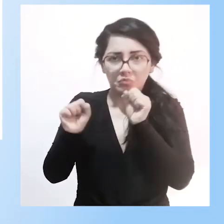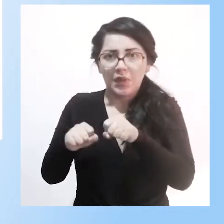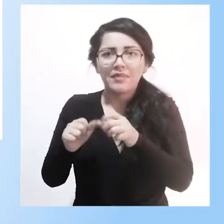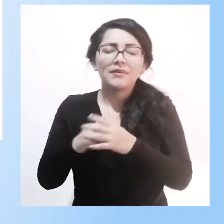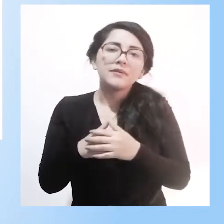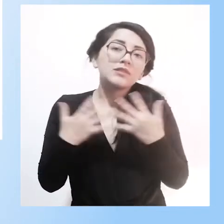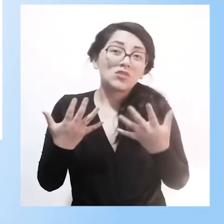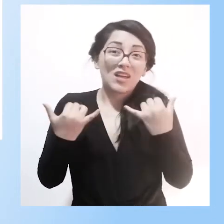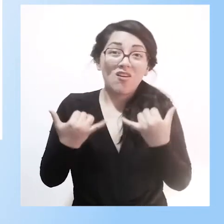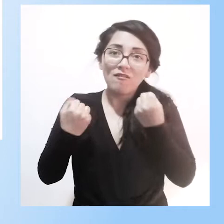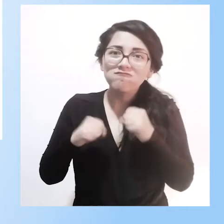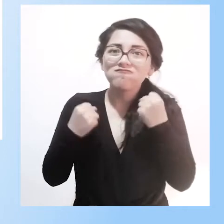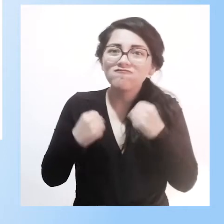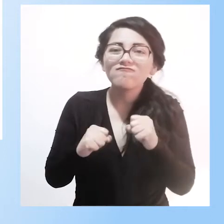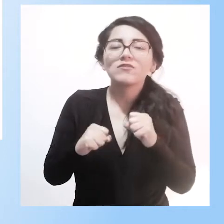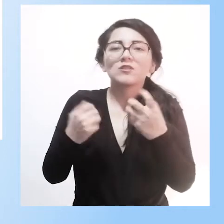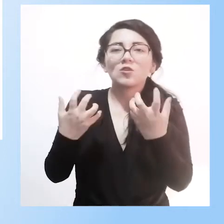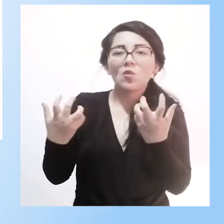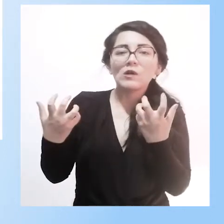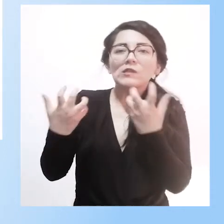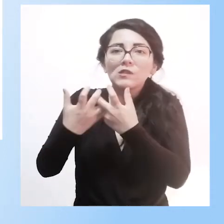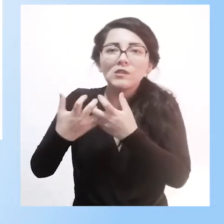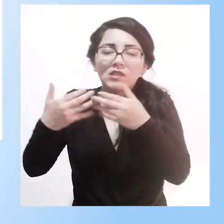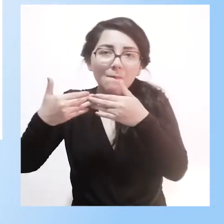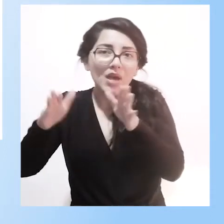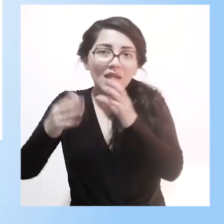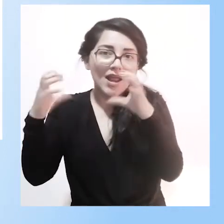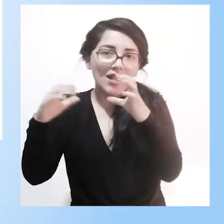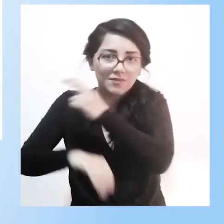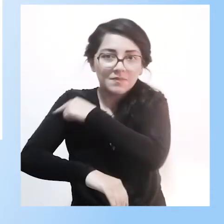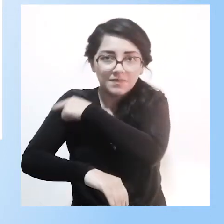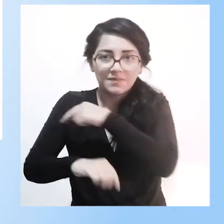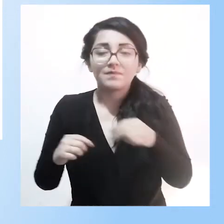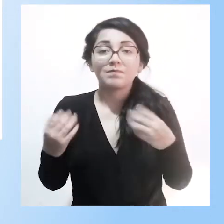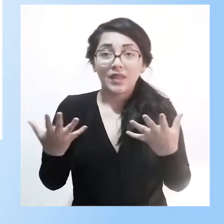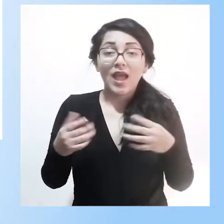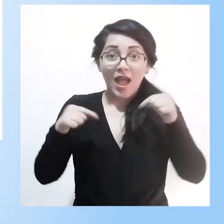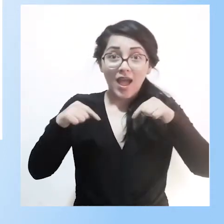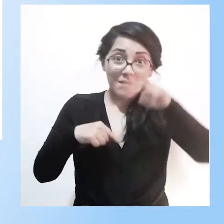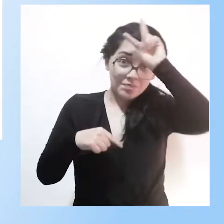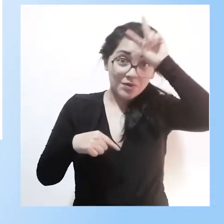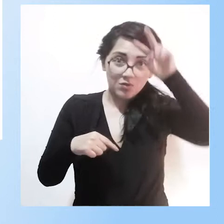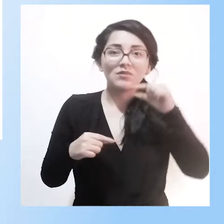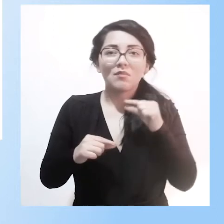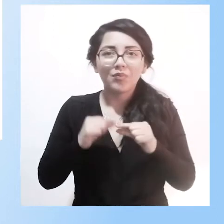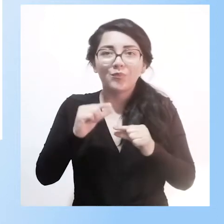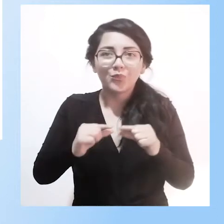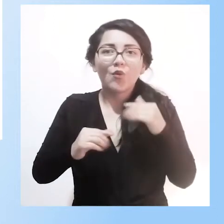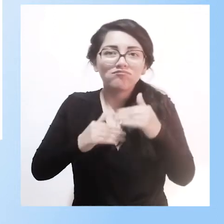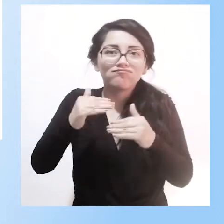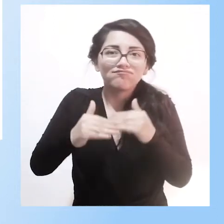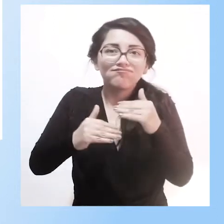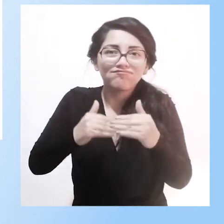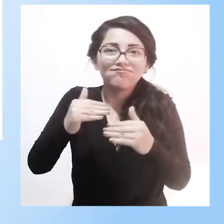Y viene realizando grandes esfuerzos para lograr su implementación y contar con una mayor cobertura. En el Perú nos encontramos en este